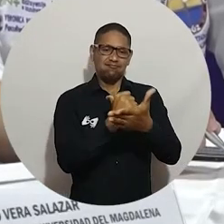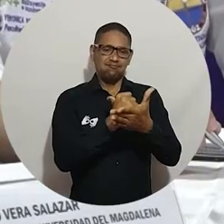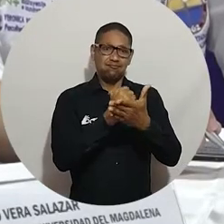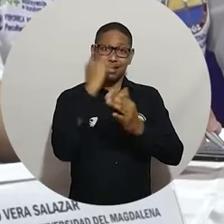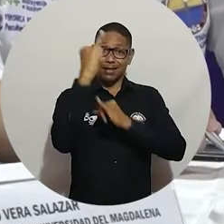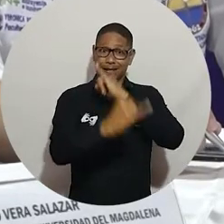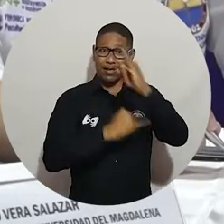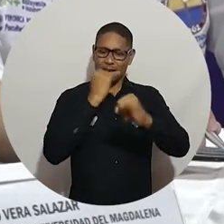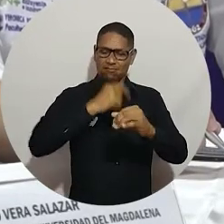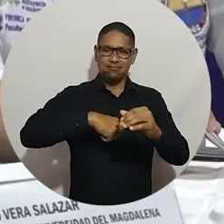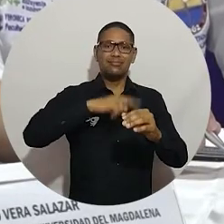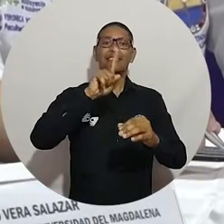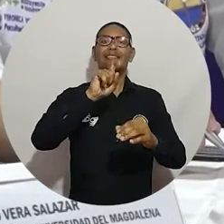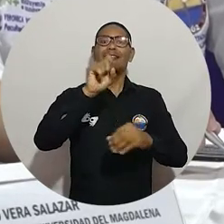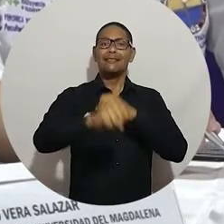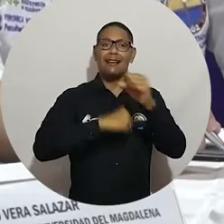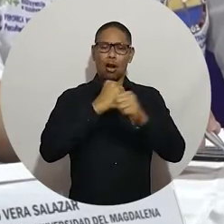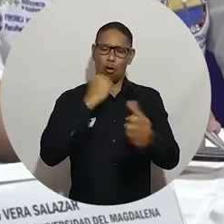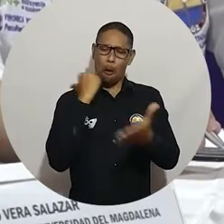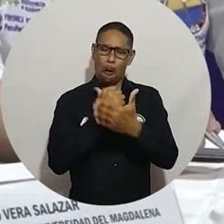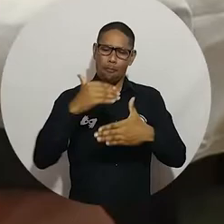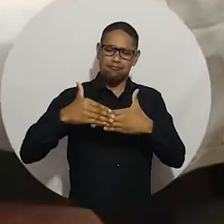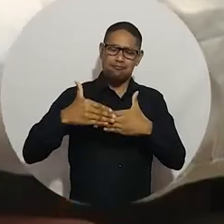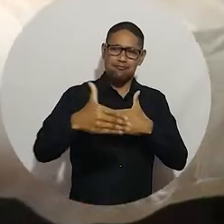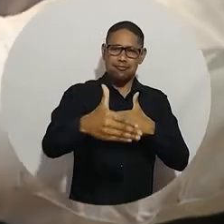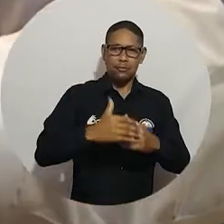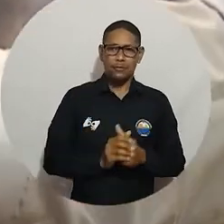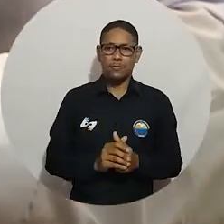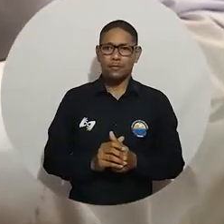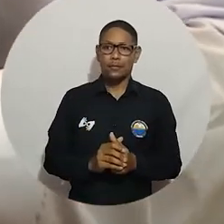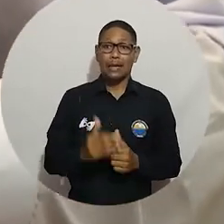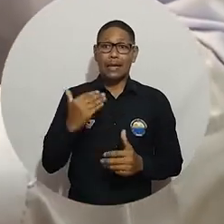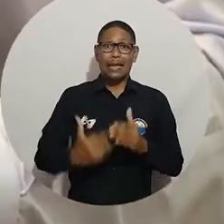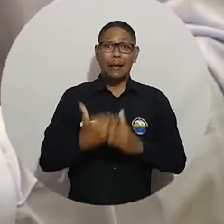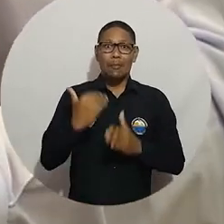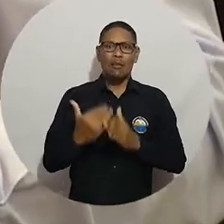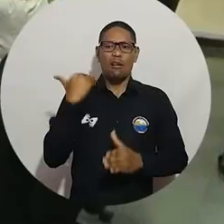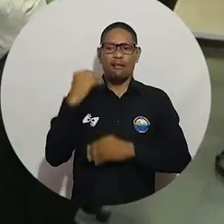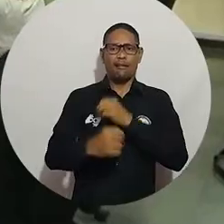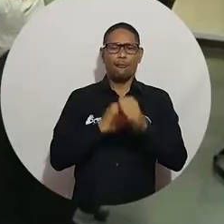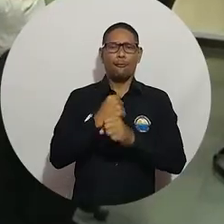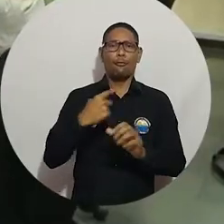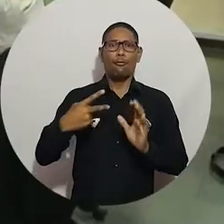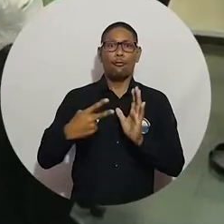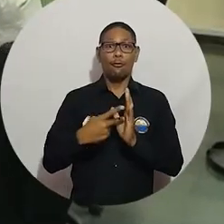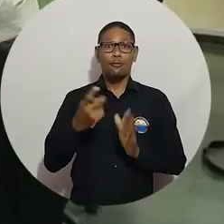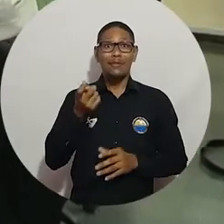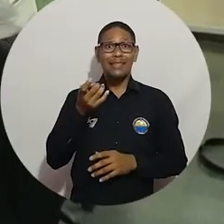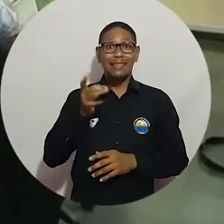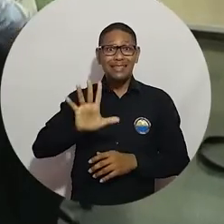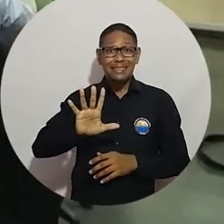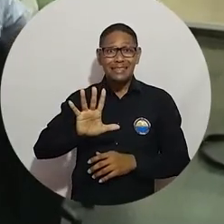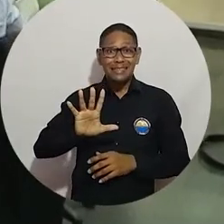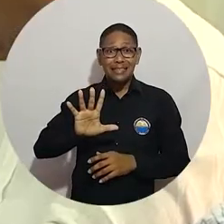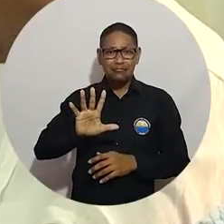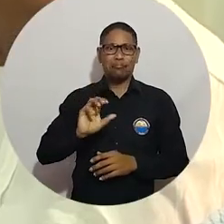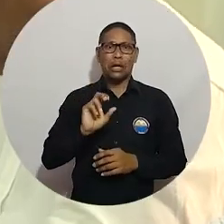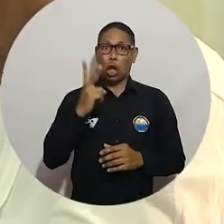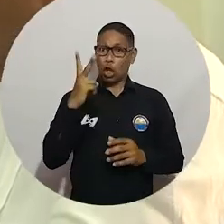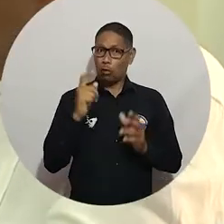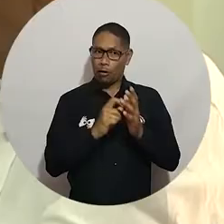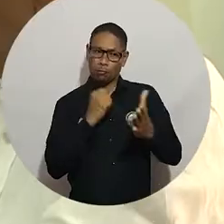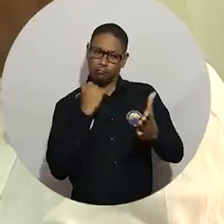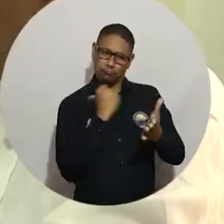programa, pero que no se logró finalmente en el año 2016. Y asumimos el desafío con el equipo de enfermería de que esta vez sí lo íbamos a lograr.